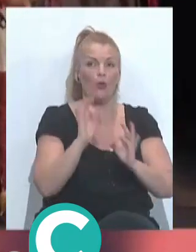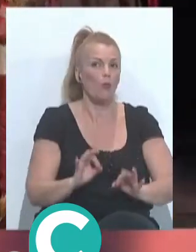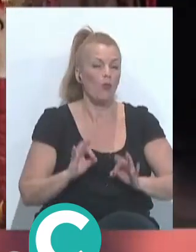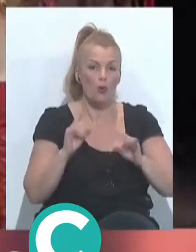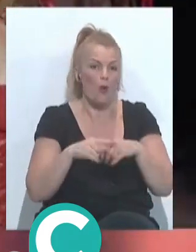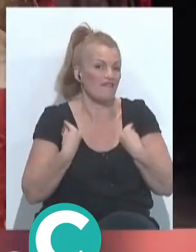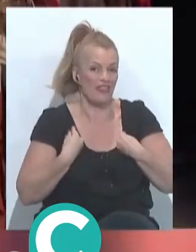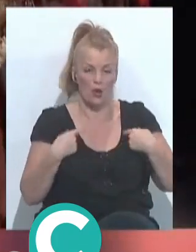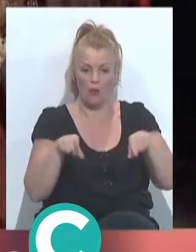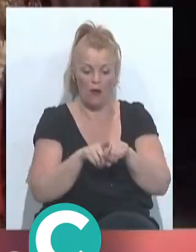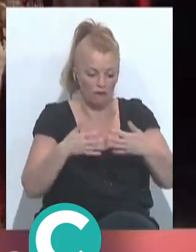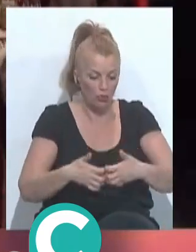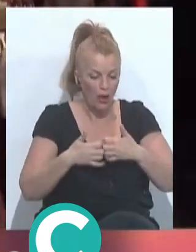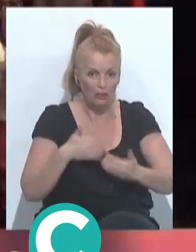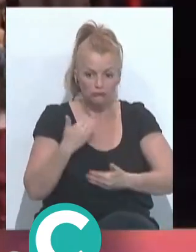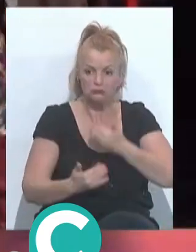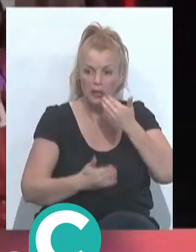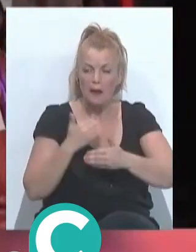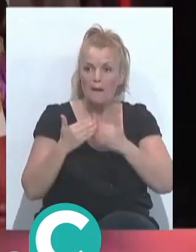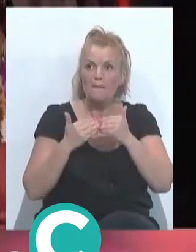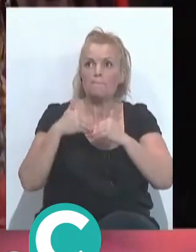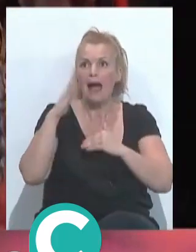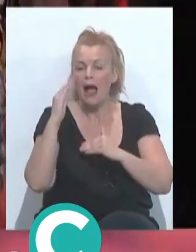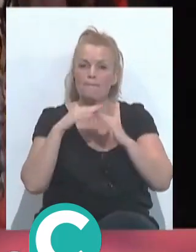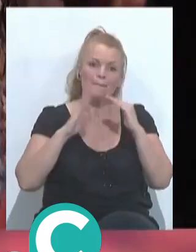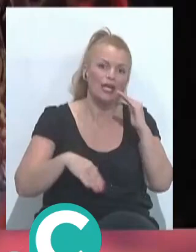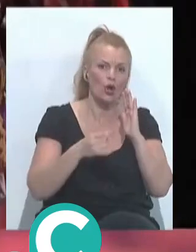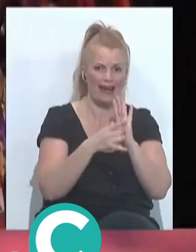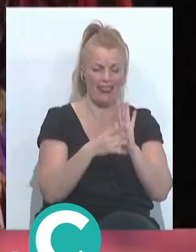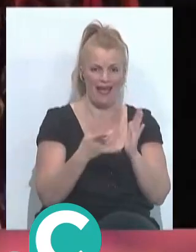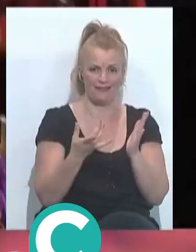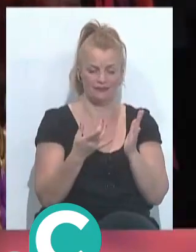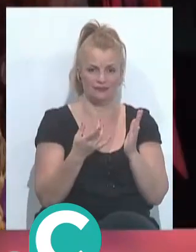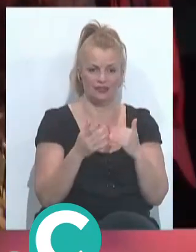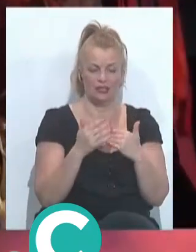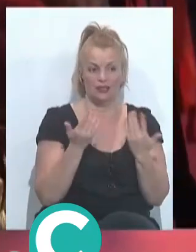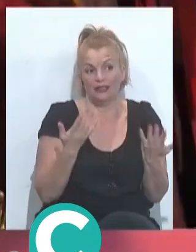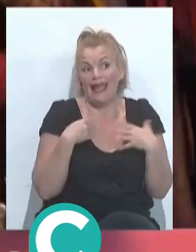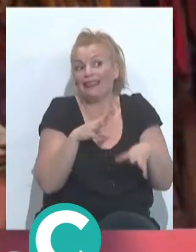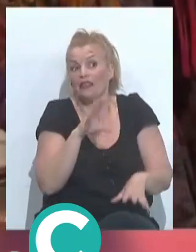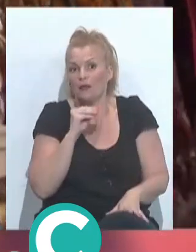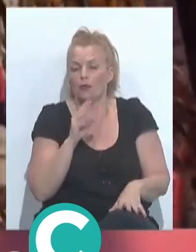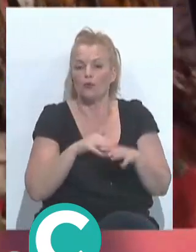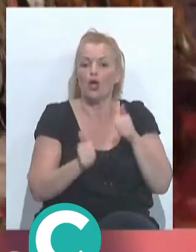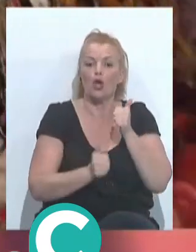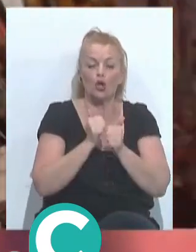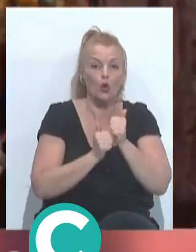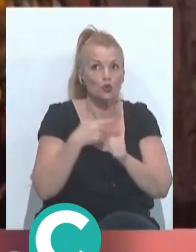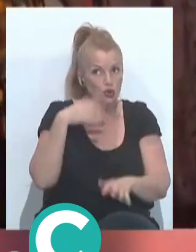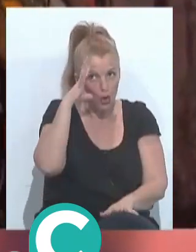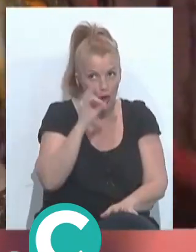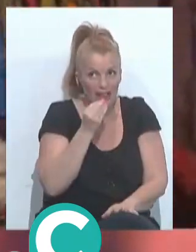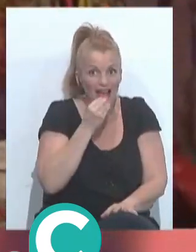vida misma, va a seguir funcionando con más o menos calidad que entendamos, porque realmente yo creo que el concurso ha estado bastante bien